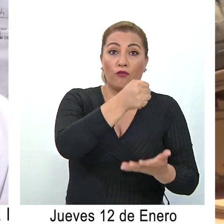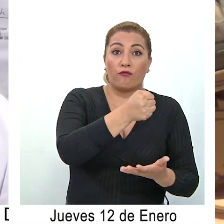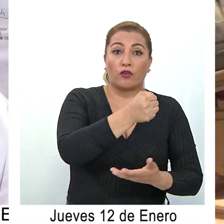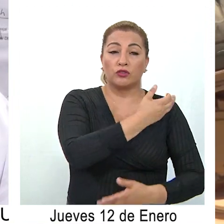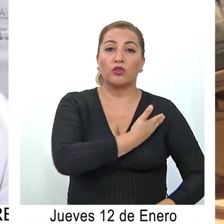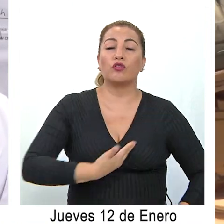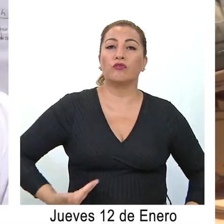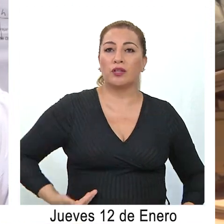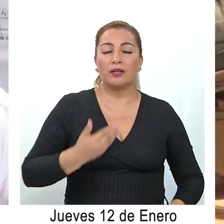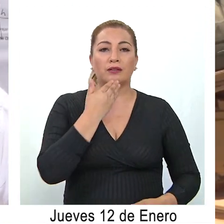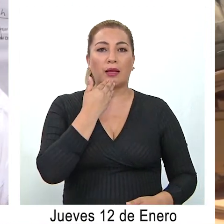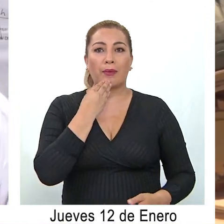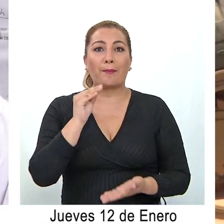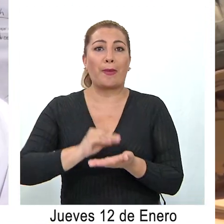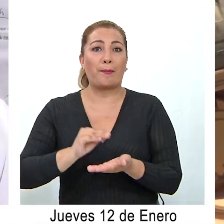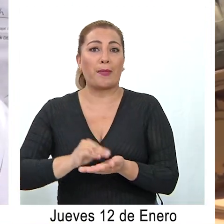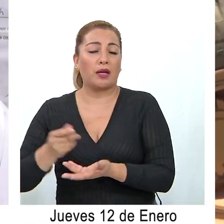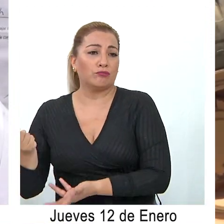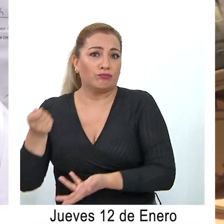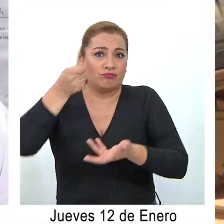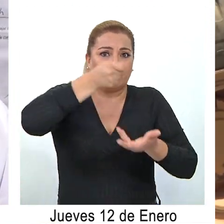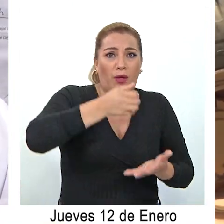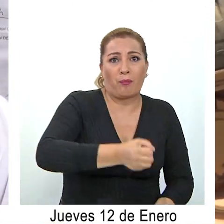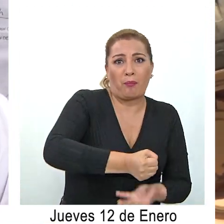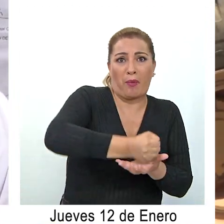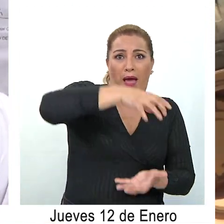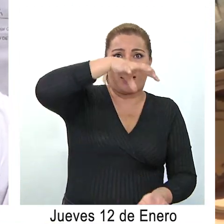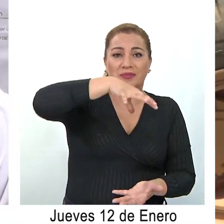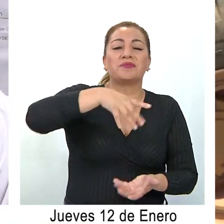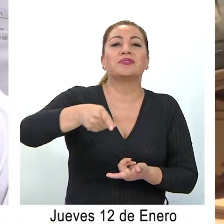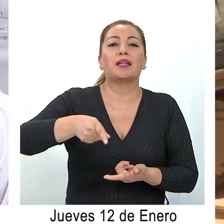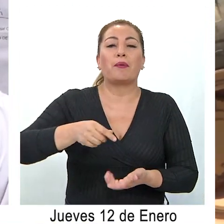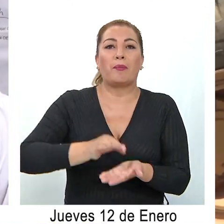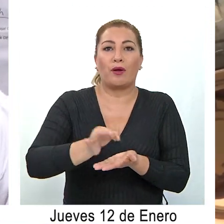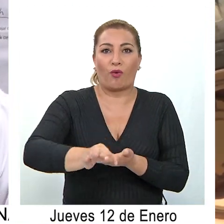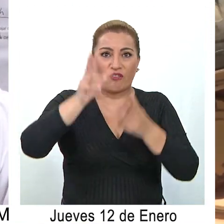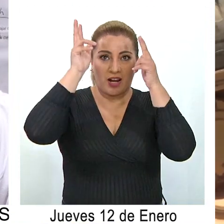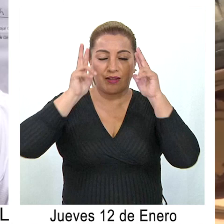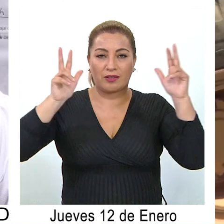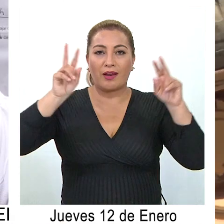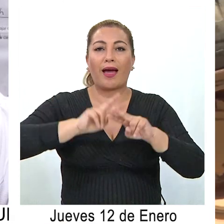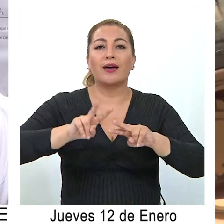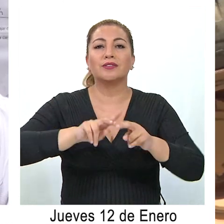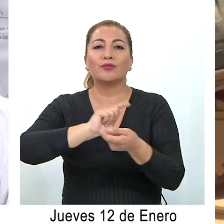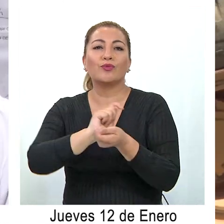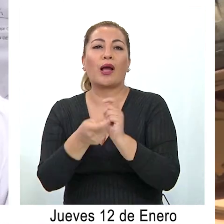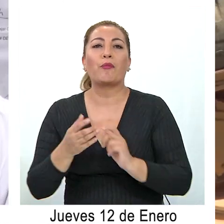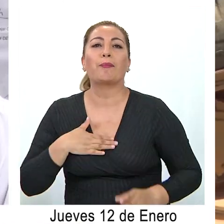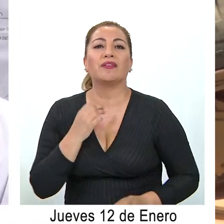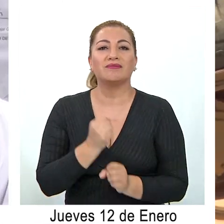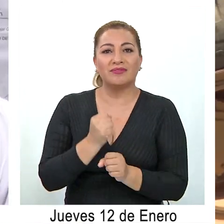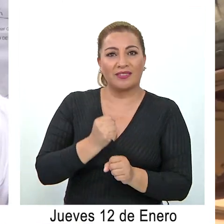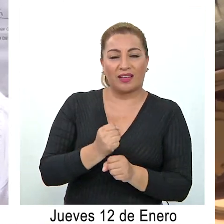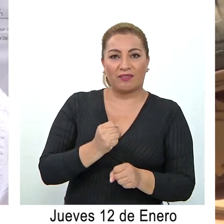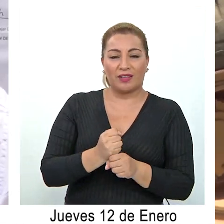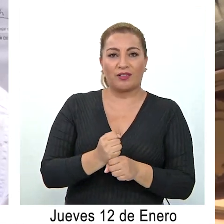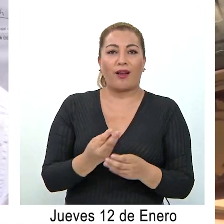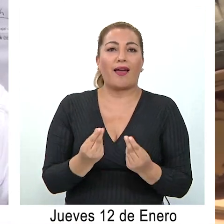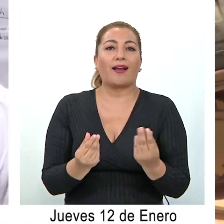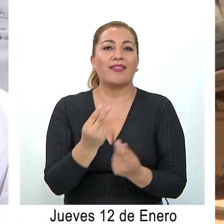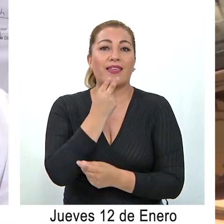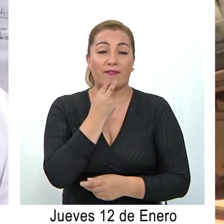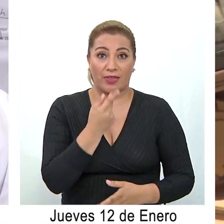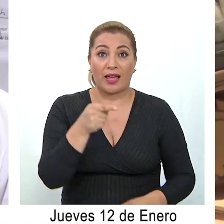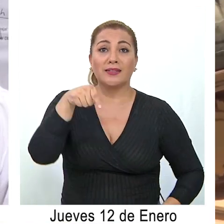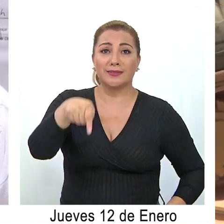que también hemos apalancado fondos adicionales para la localidad. Creemos que vamos a generar un cambio en nuestra gestión en términos de lo significa la calidad de